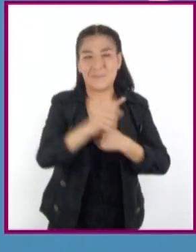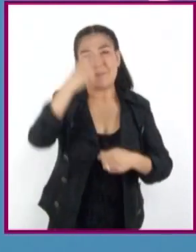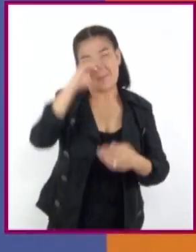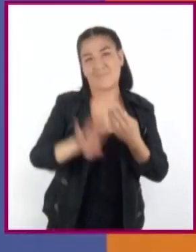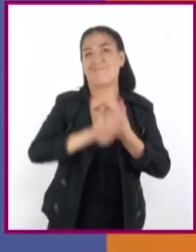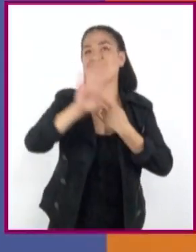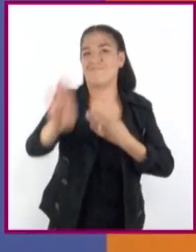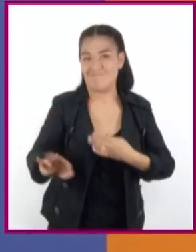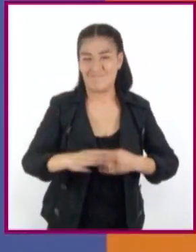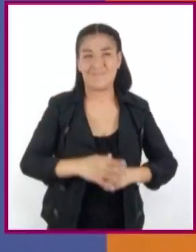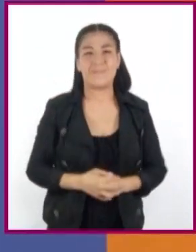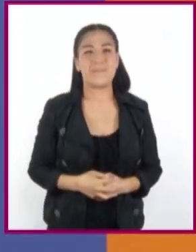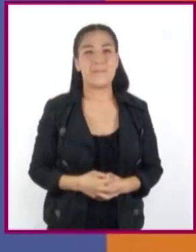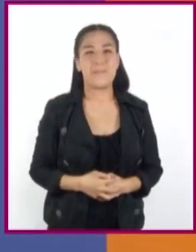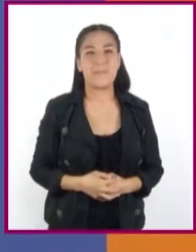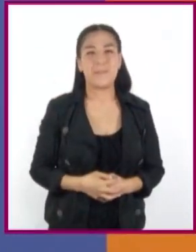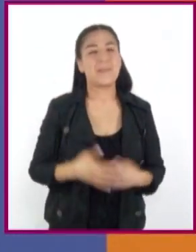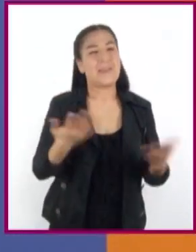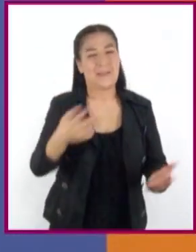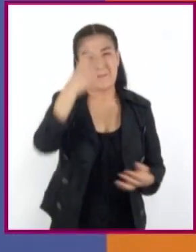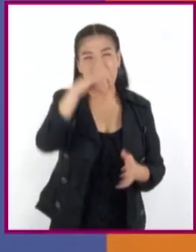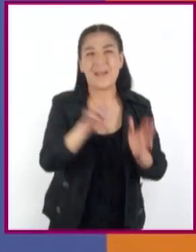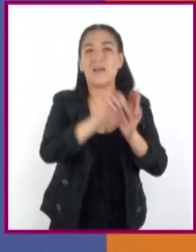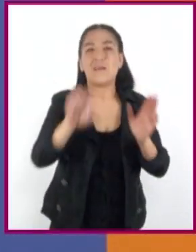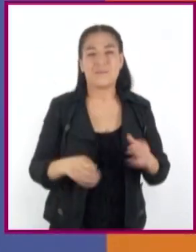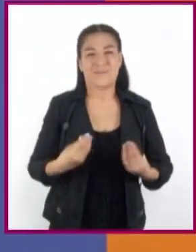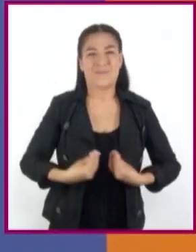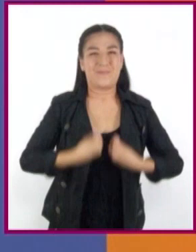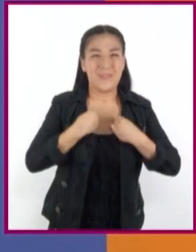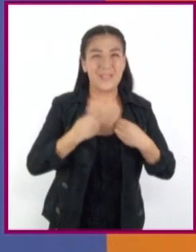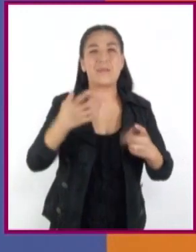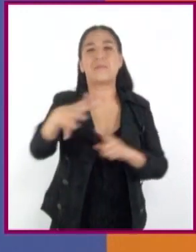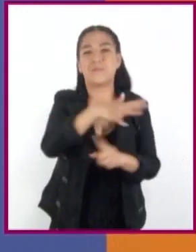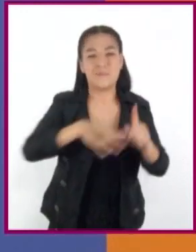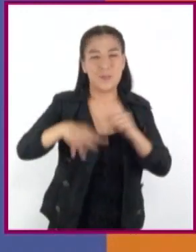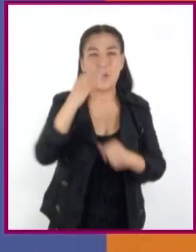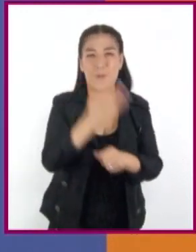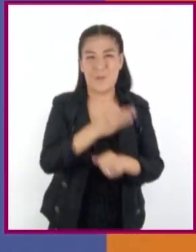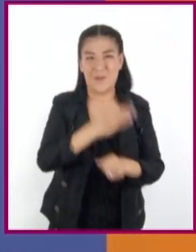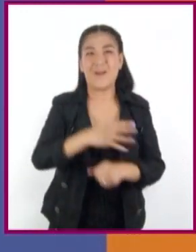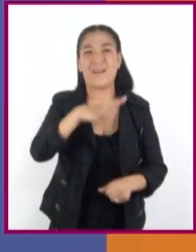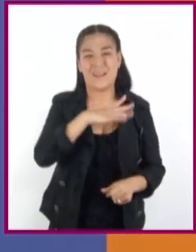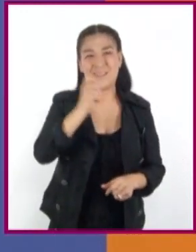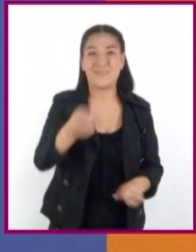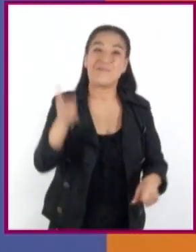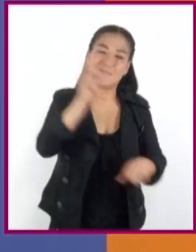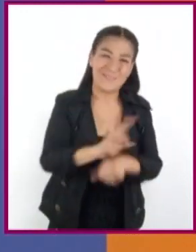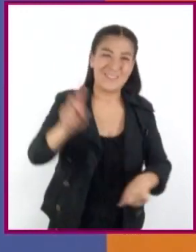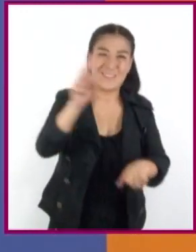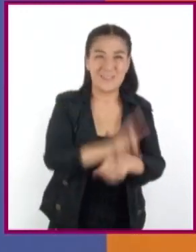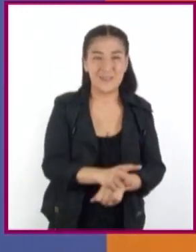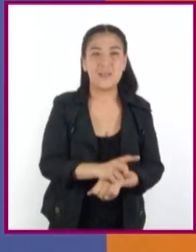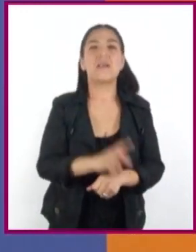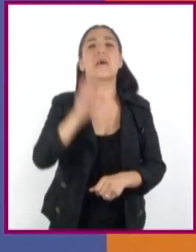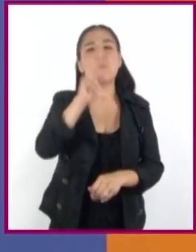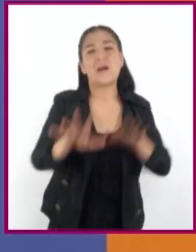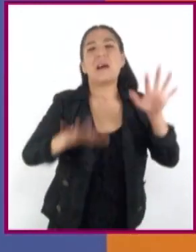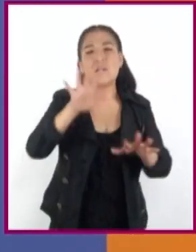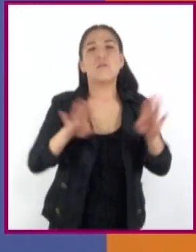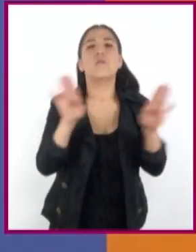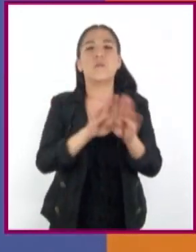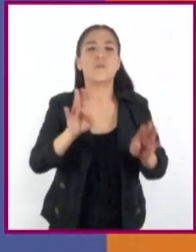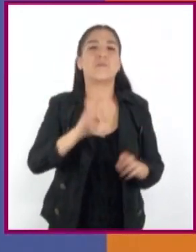evitarlas. Para ejemplificar cómo las vivencias o situaciones que enfrentamos en nuestro día a día a veces pueden